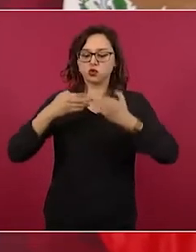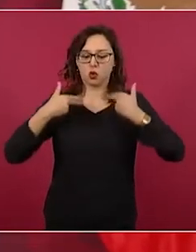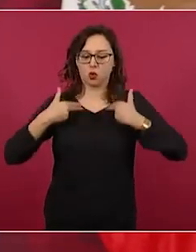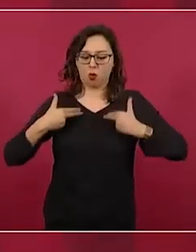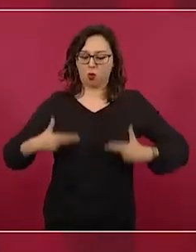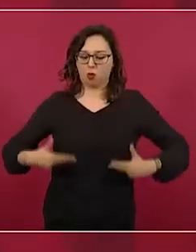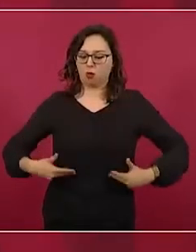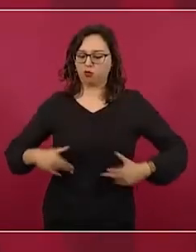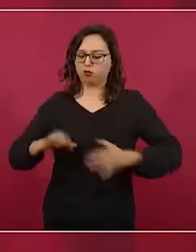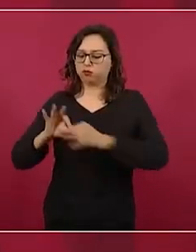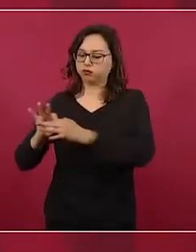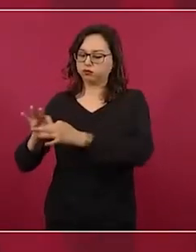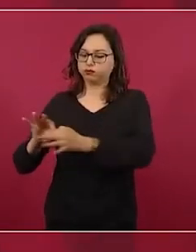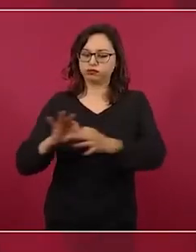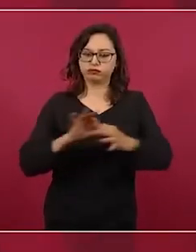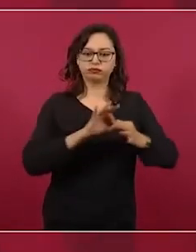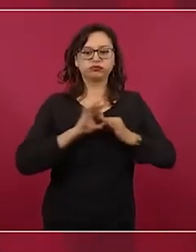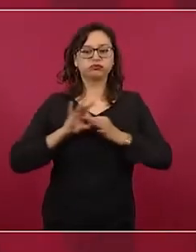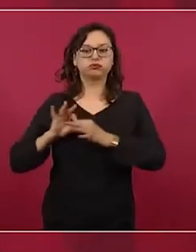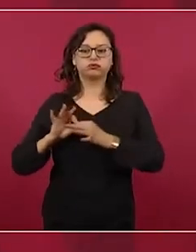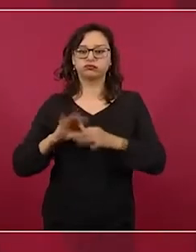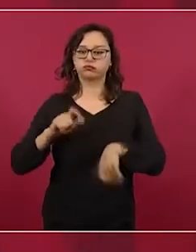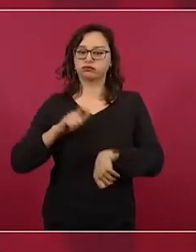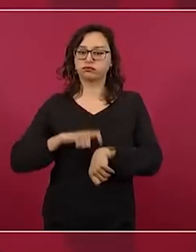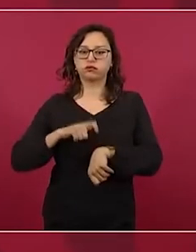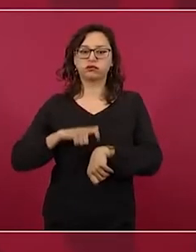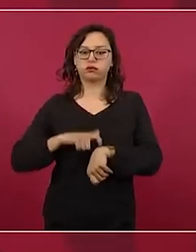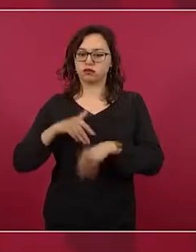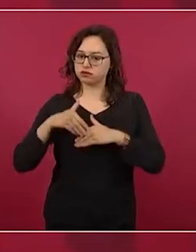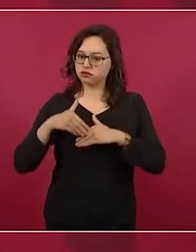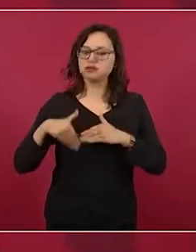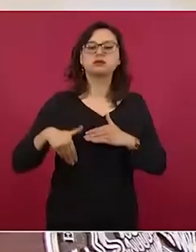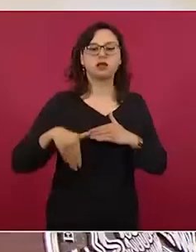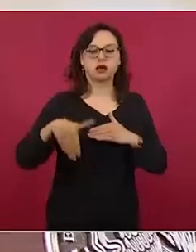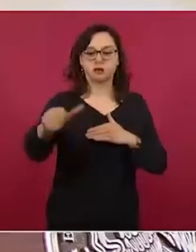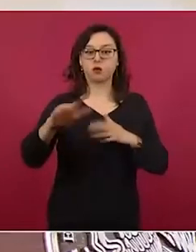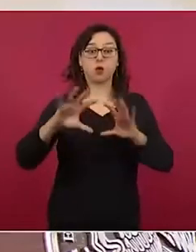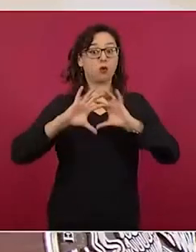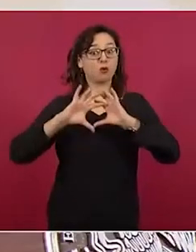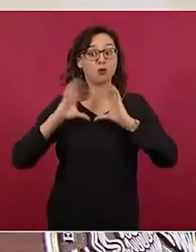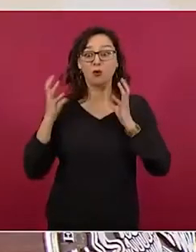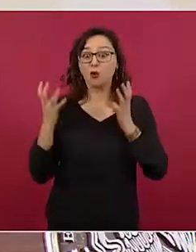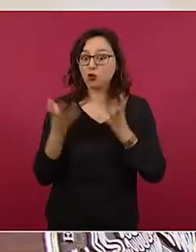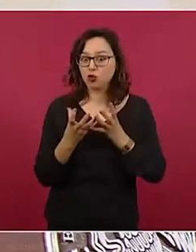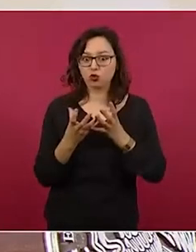Y ya es el tiempo de la transformación en el mundo.